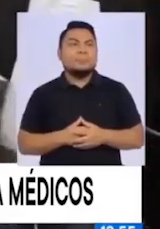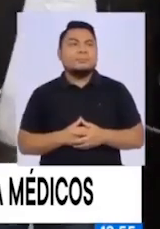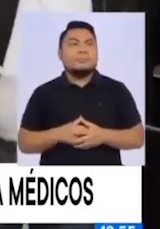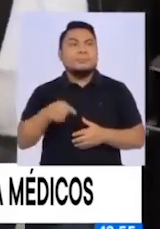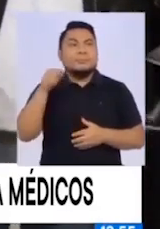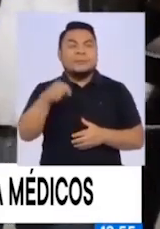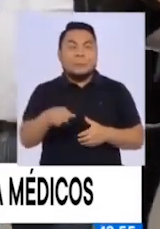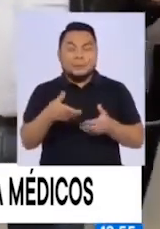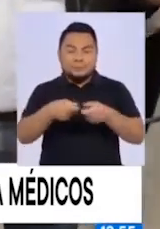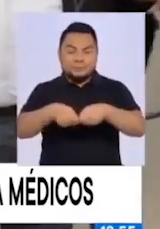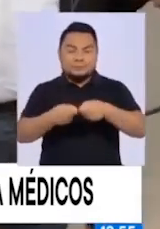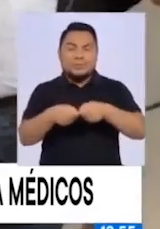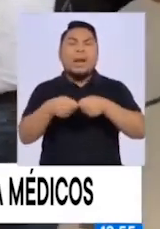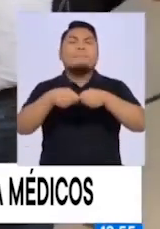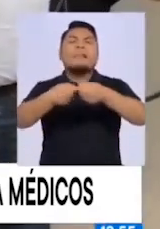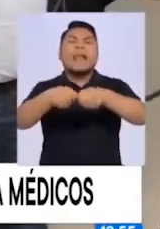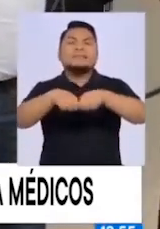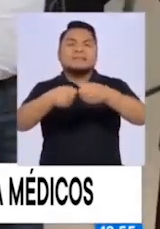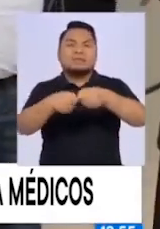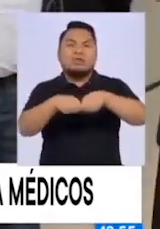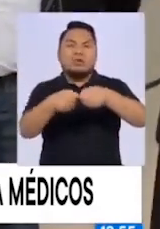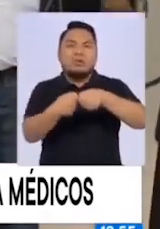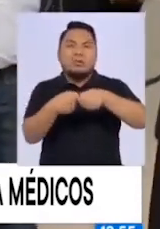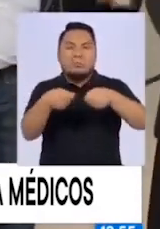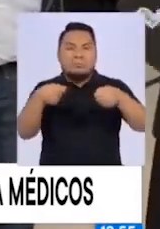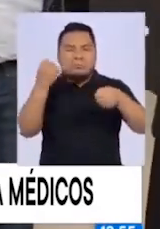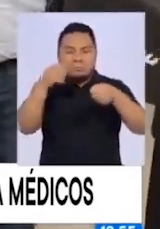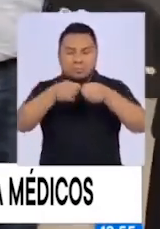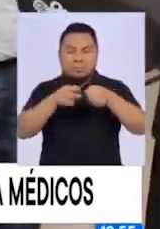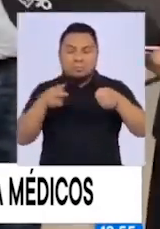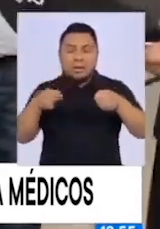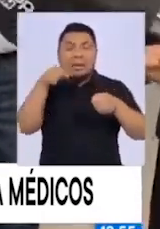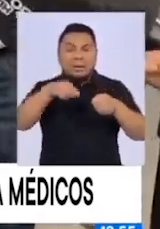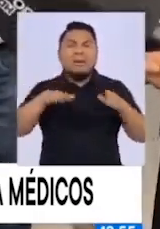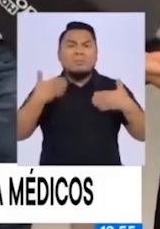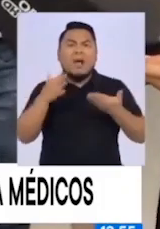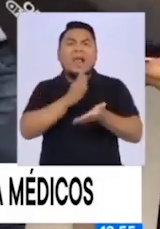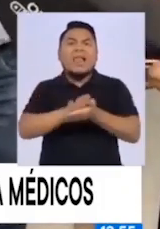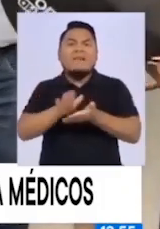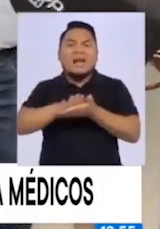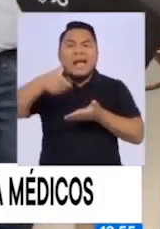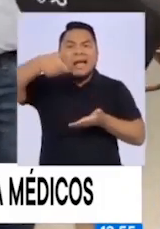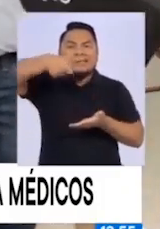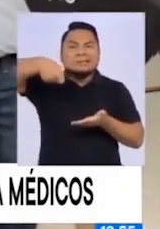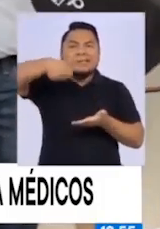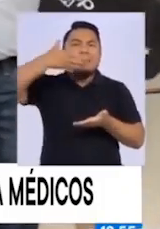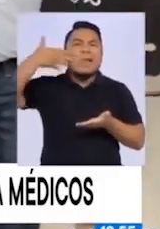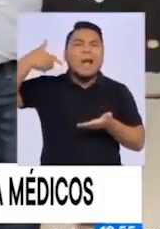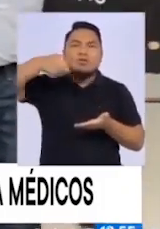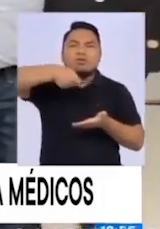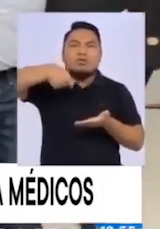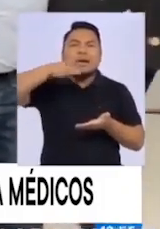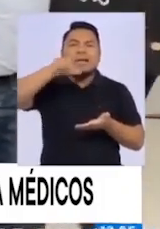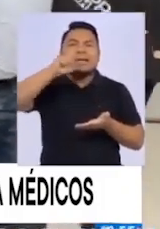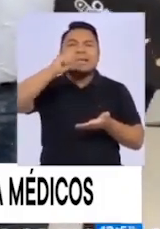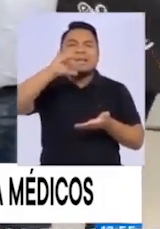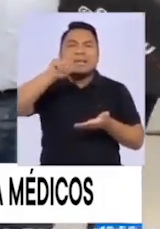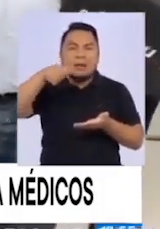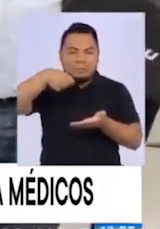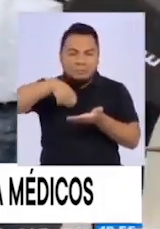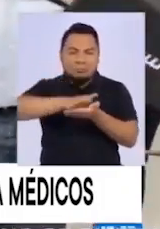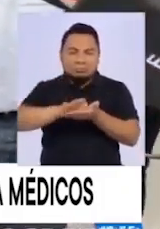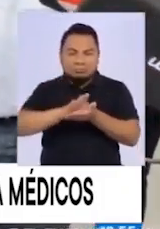material es clásico, pelea, y puede ser lavado con lejías simplemente y, bueno,